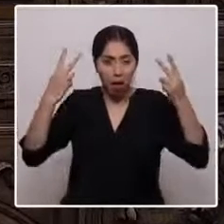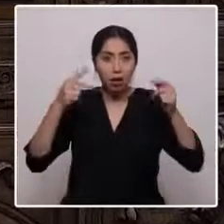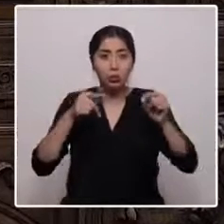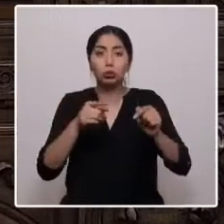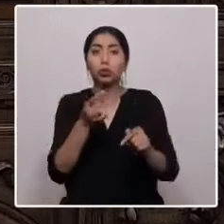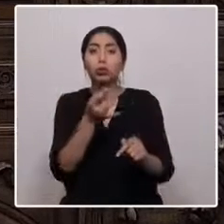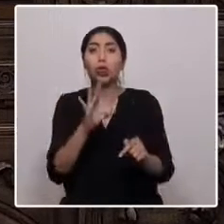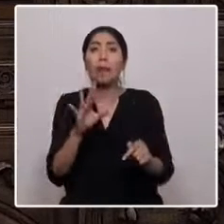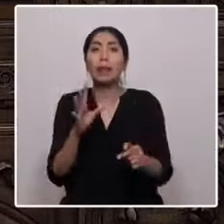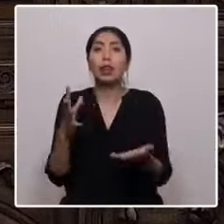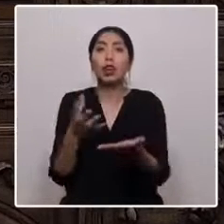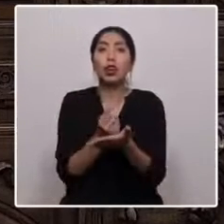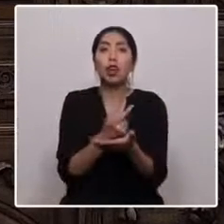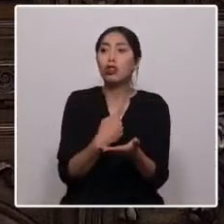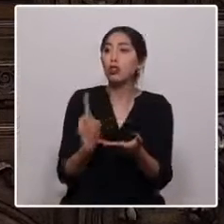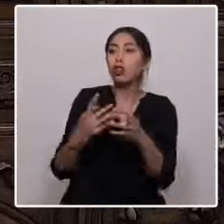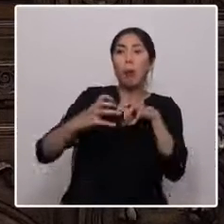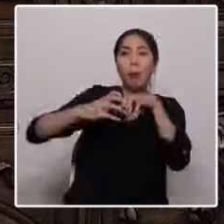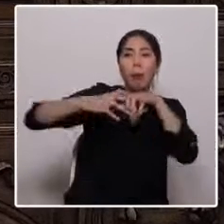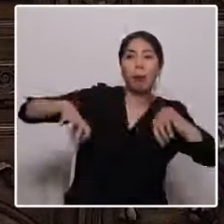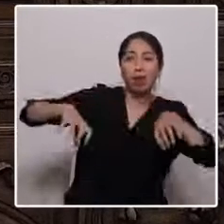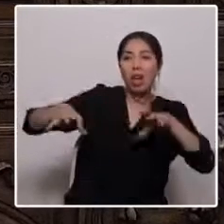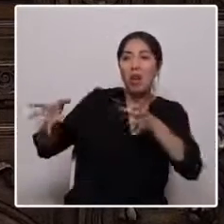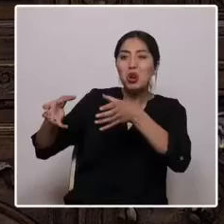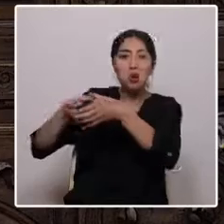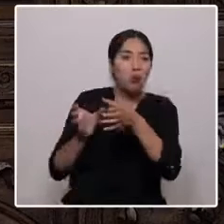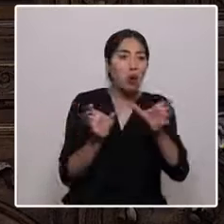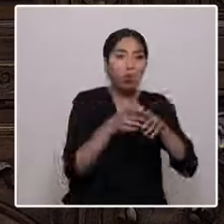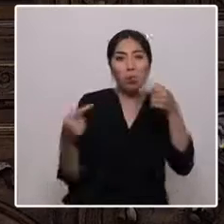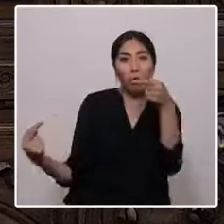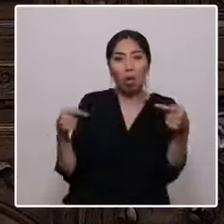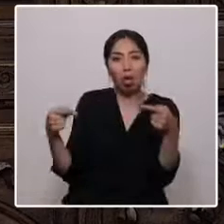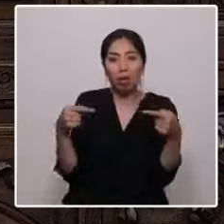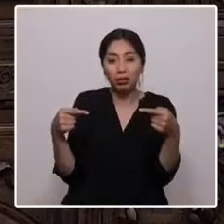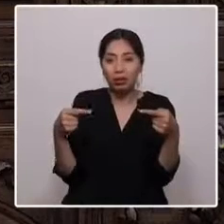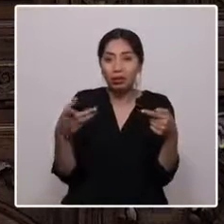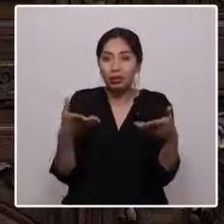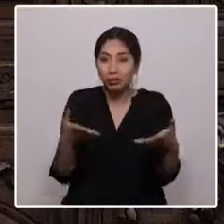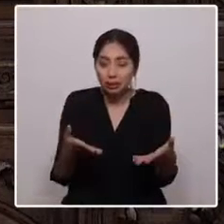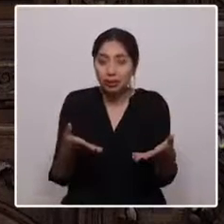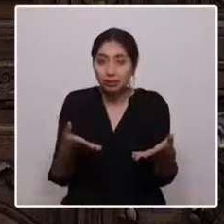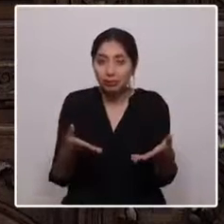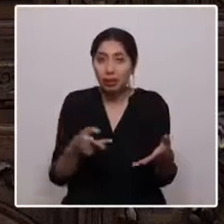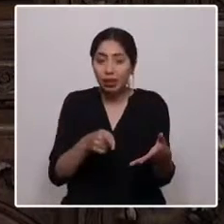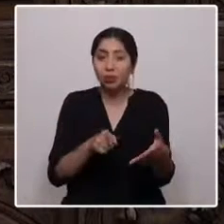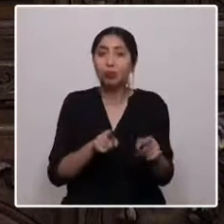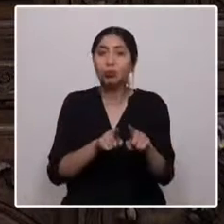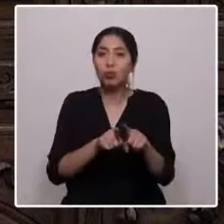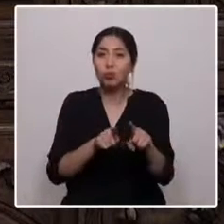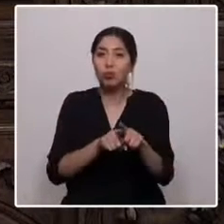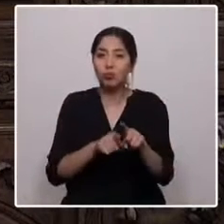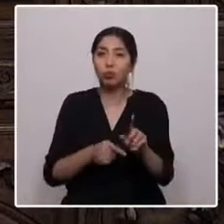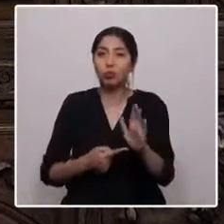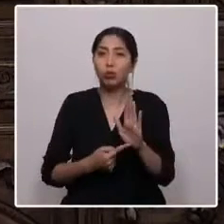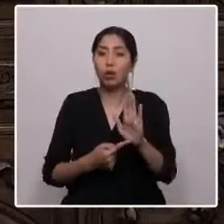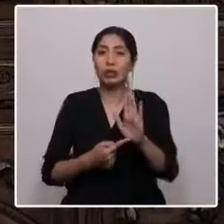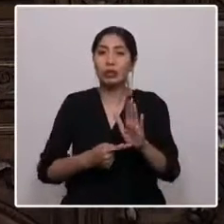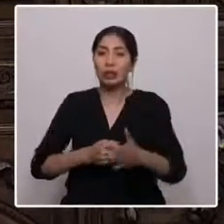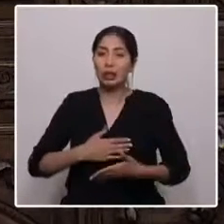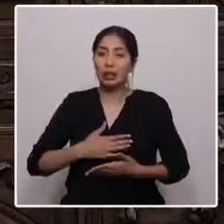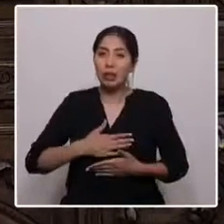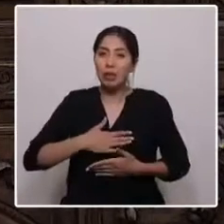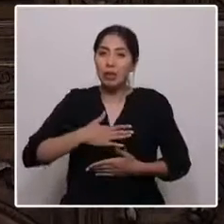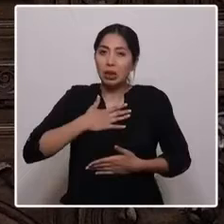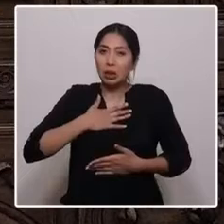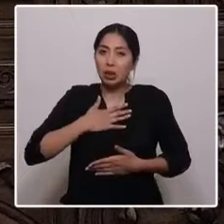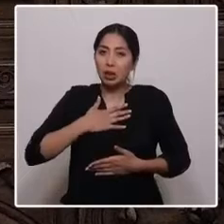dividirnos y segmentarnos en grupos antagonistas, generando el resurgimiento de dos sentimientos característicos